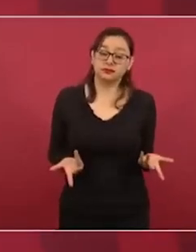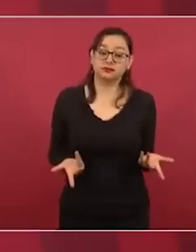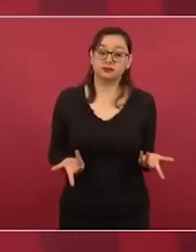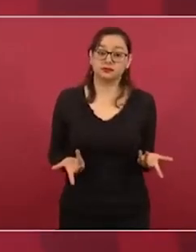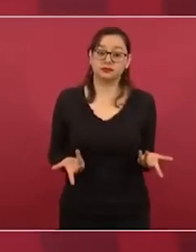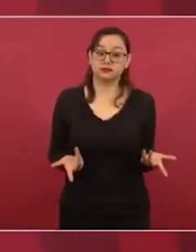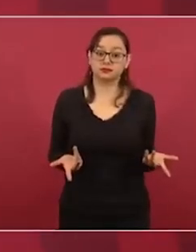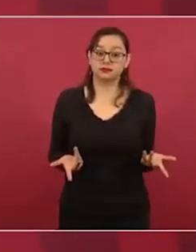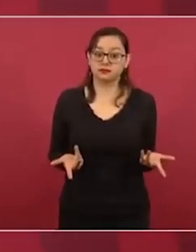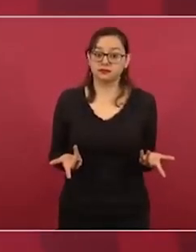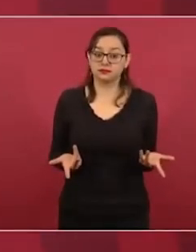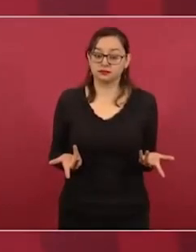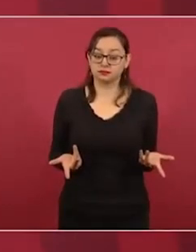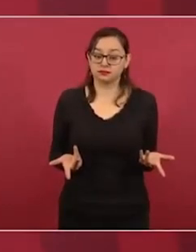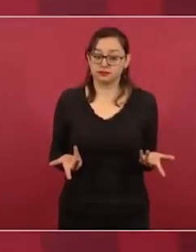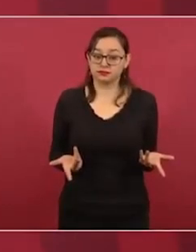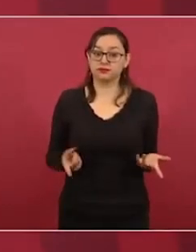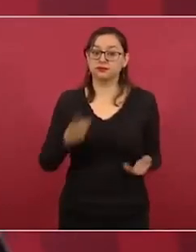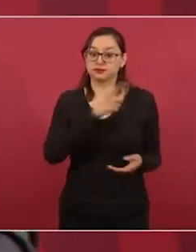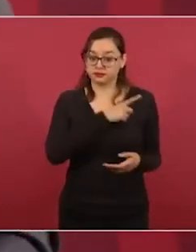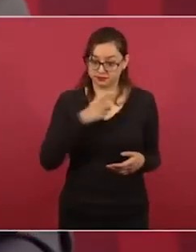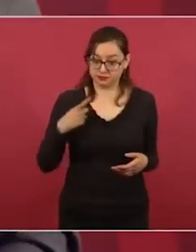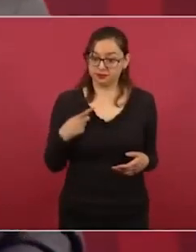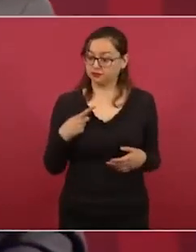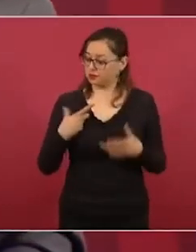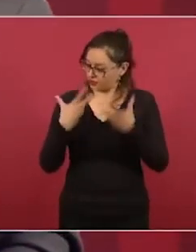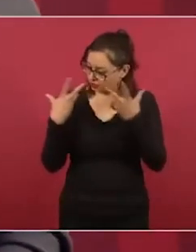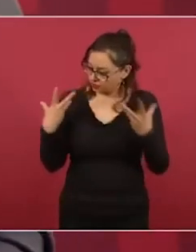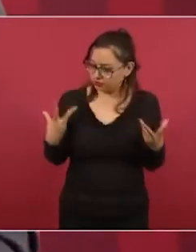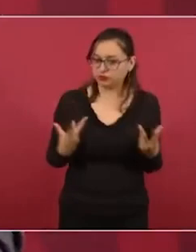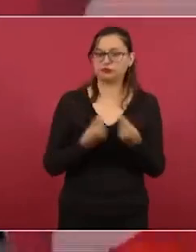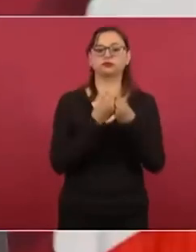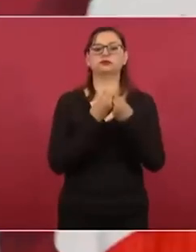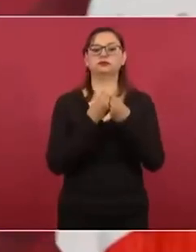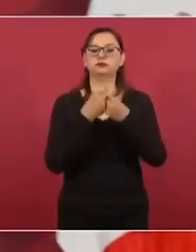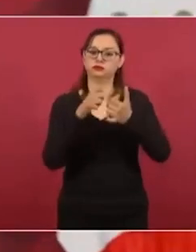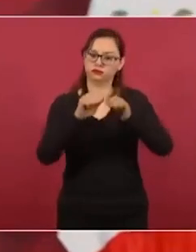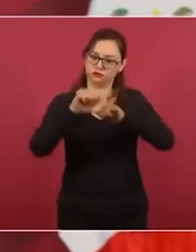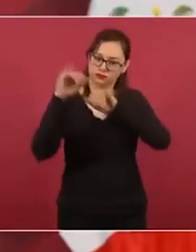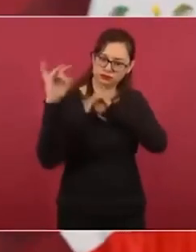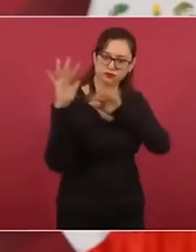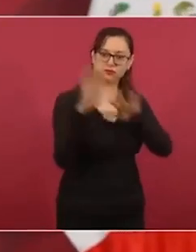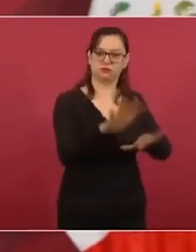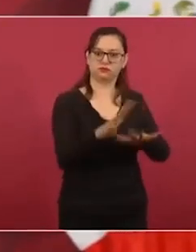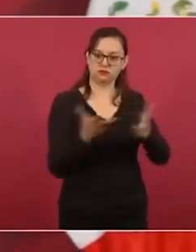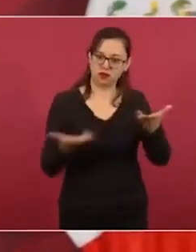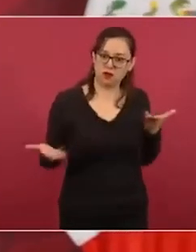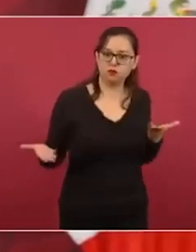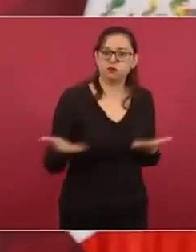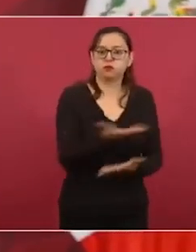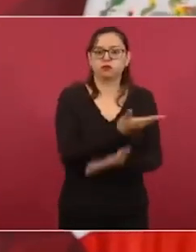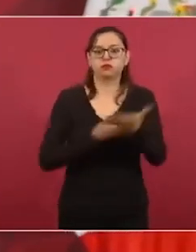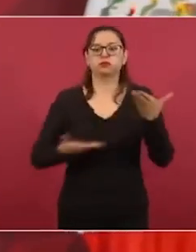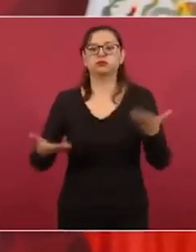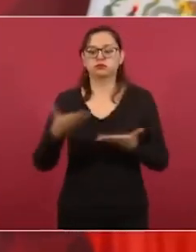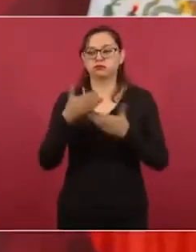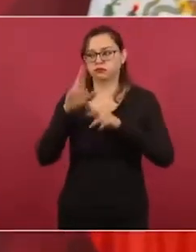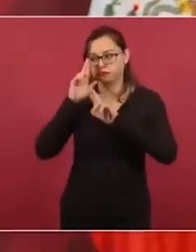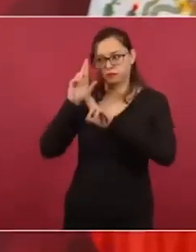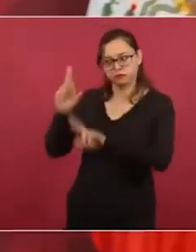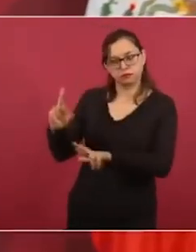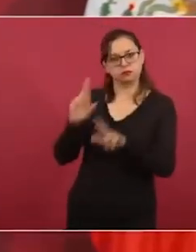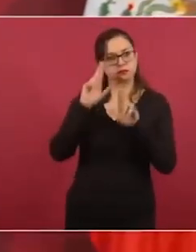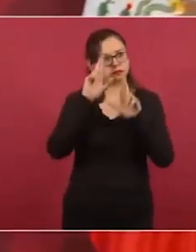Entonces, vamos todos juntos y nos tratamos con respeto